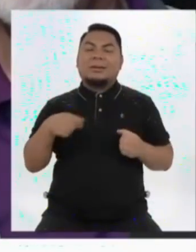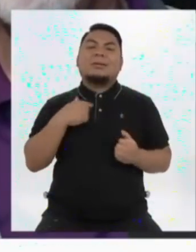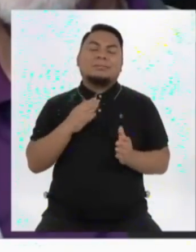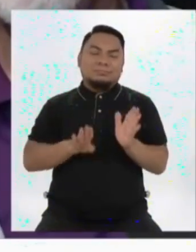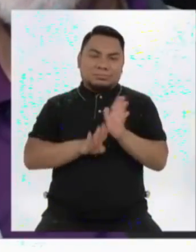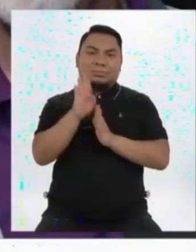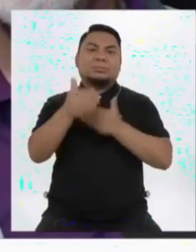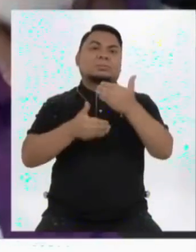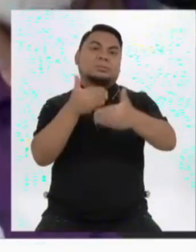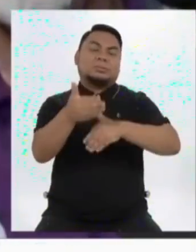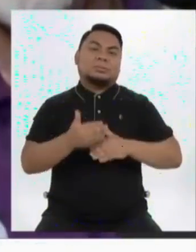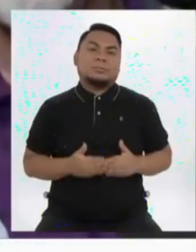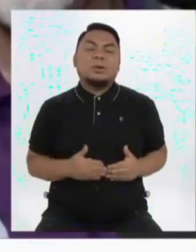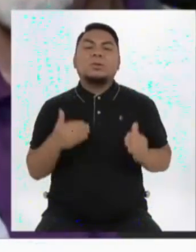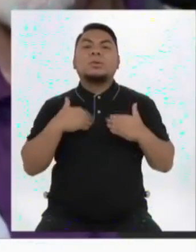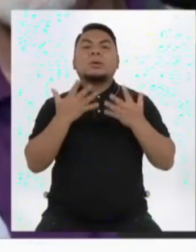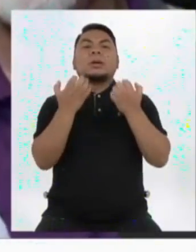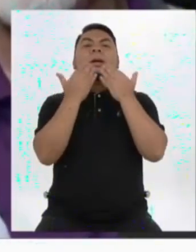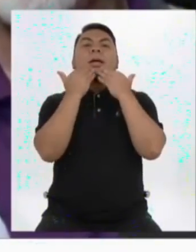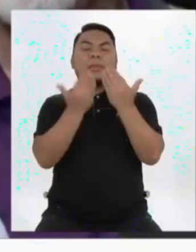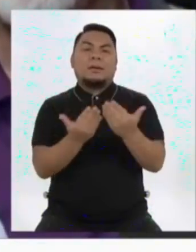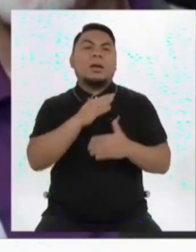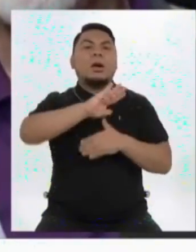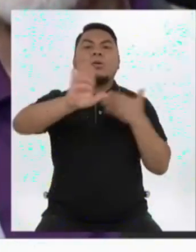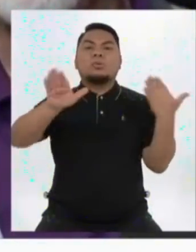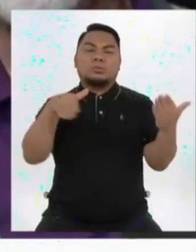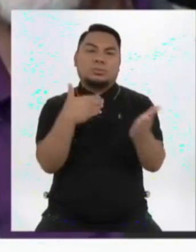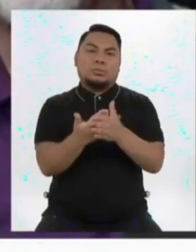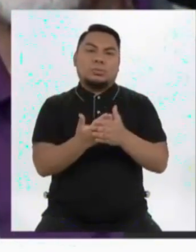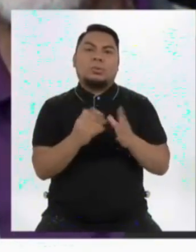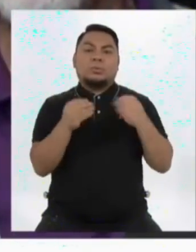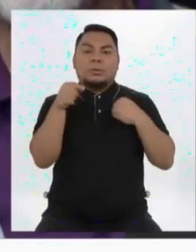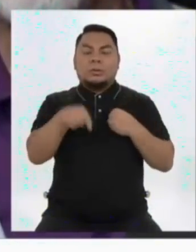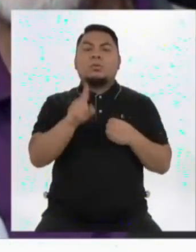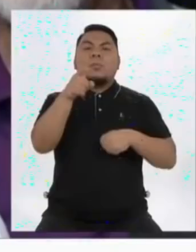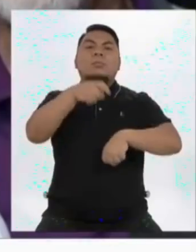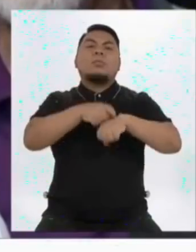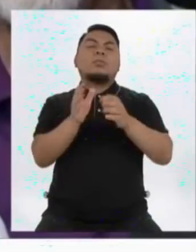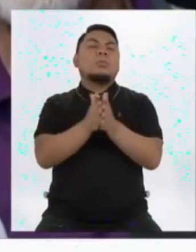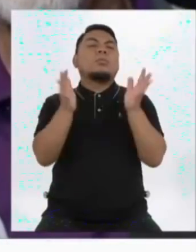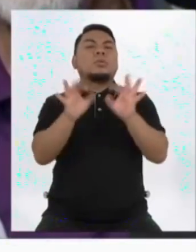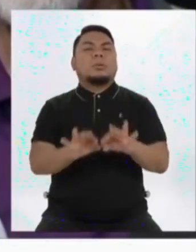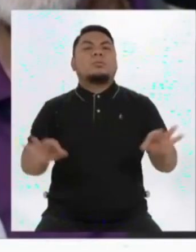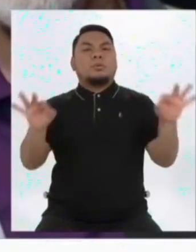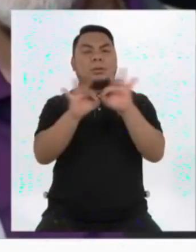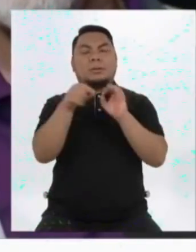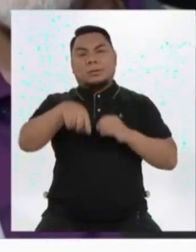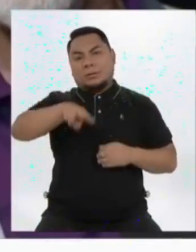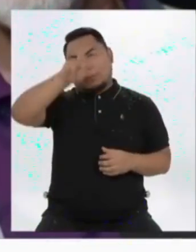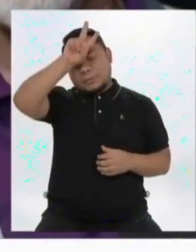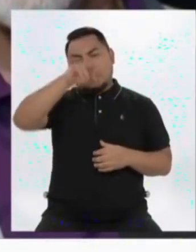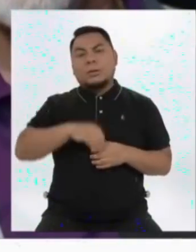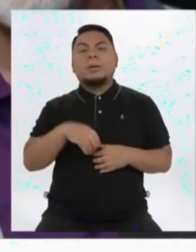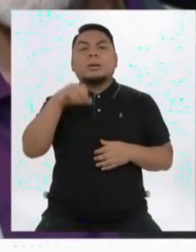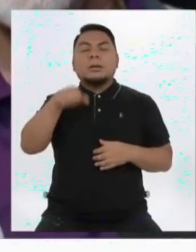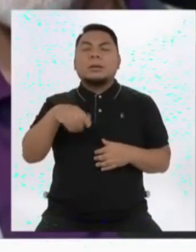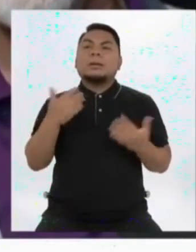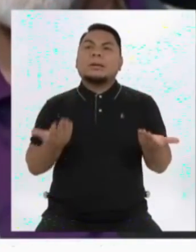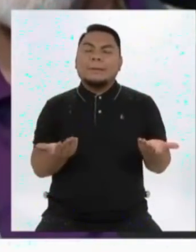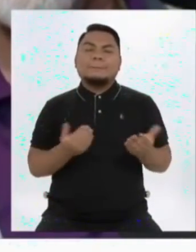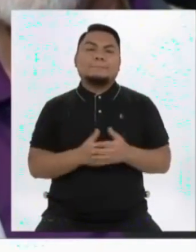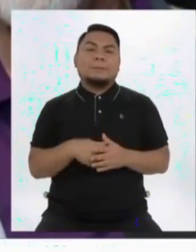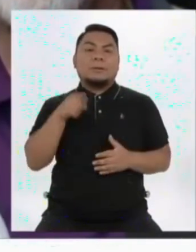salido adelante. Yo quiero darles las gracias a todos porque este es un momento muy importante para nuestro país y va acá,